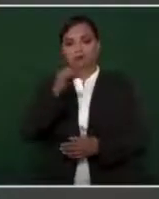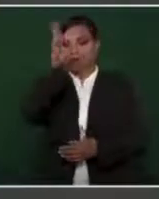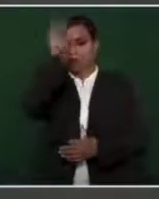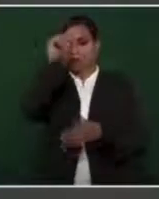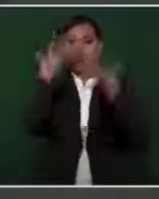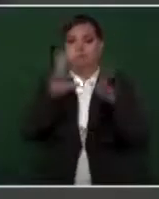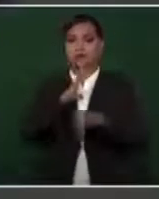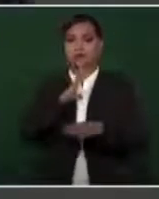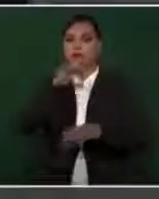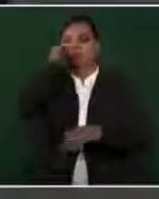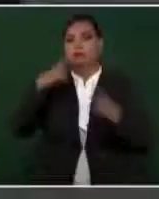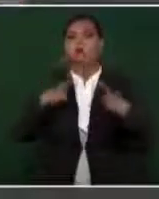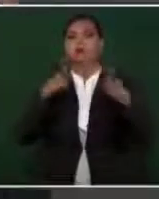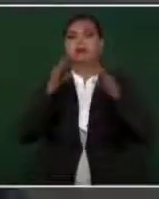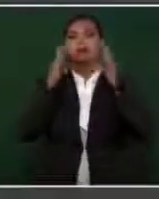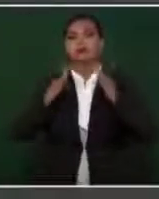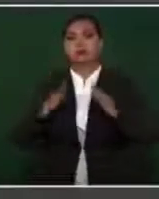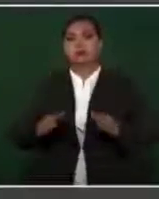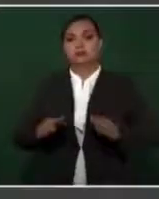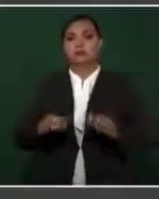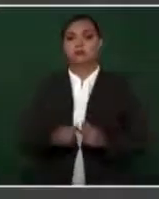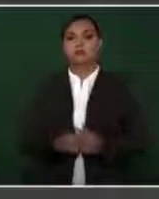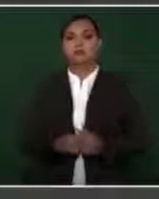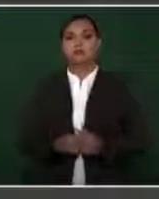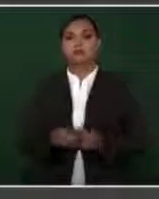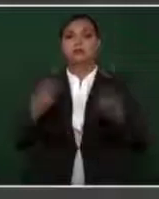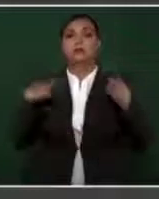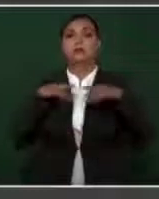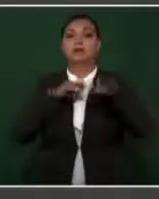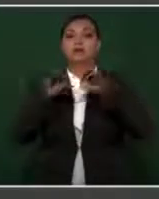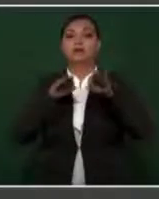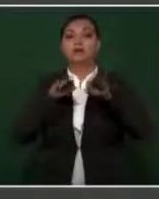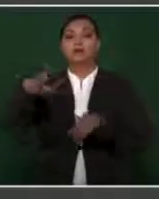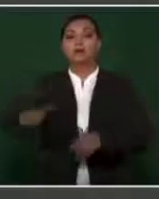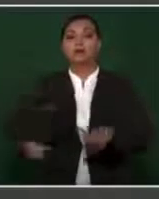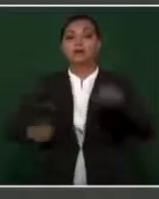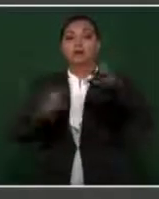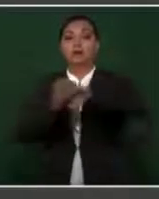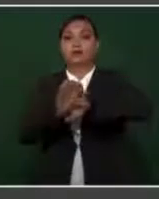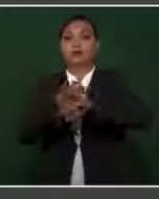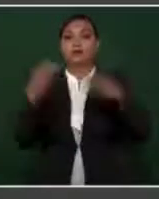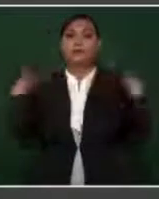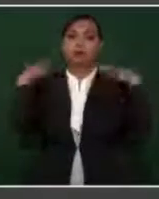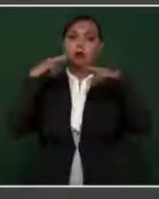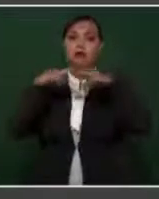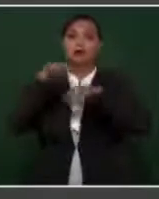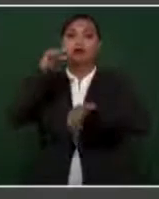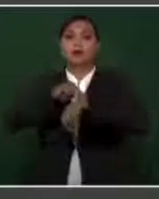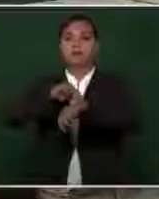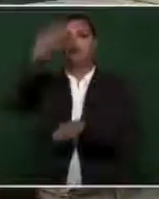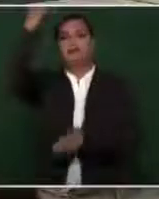También para que le dé tranquilidad a los trabajadores al servicio del Estado, maestros, médicos,